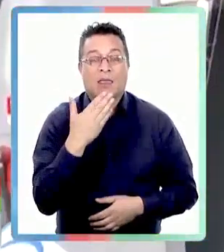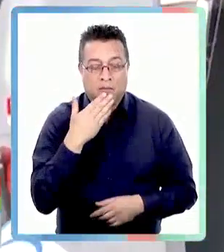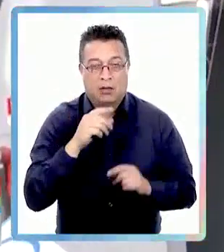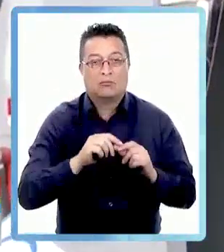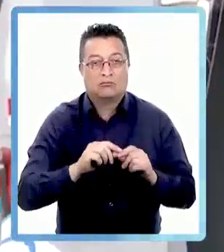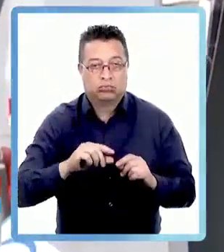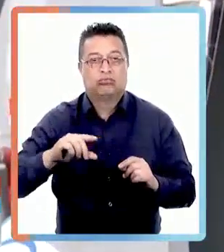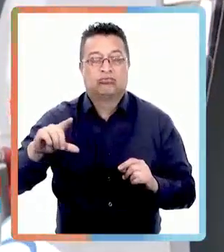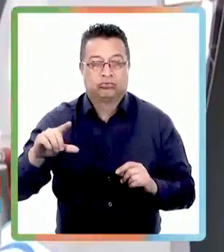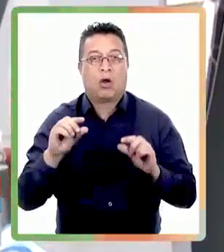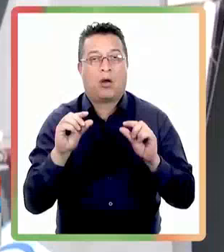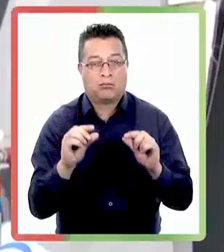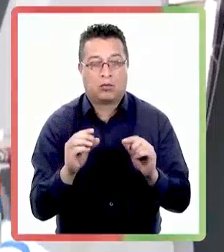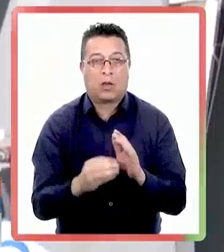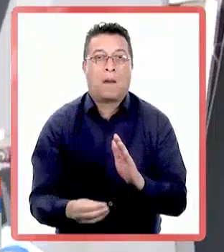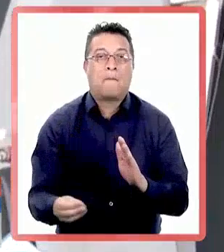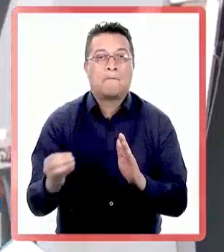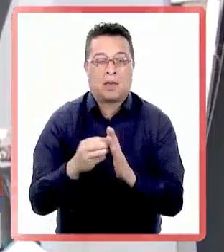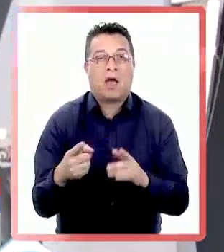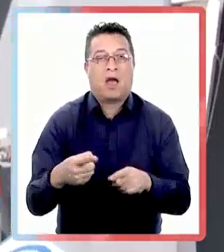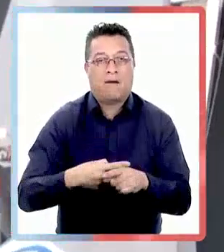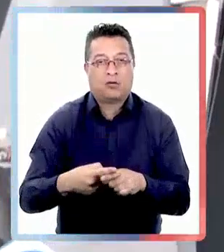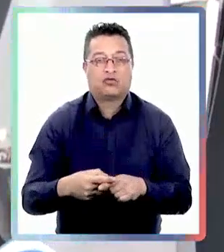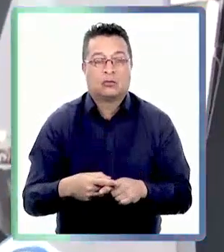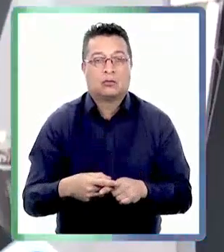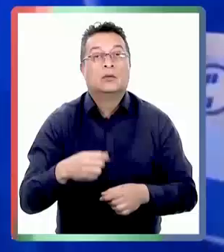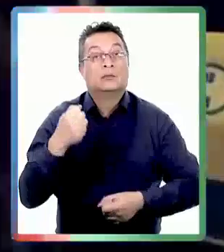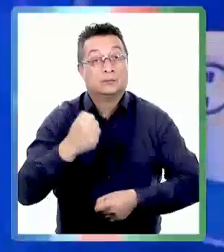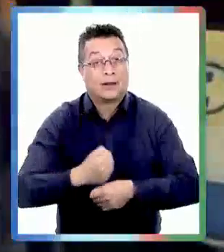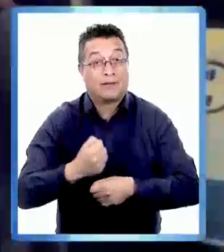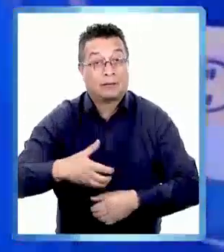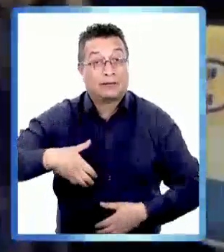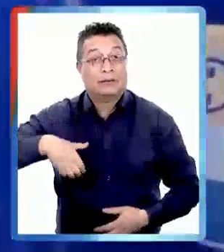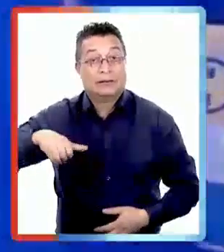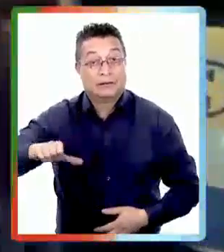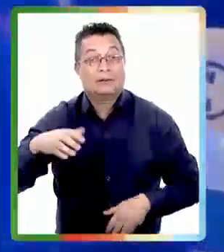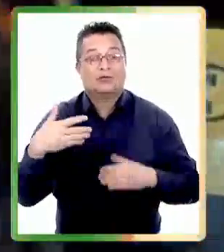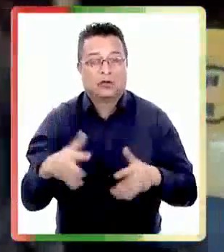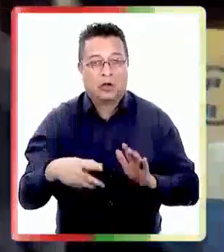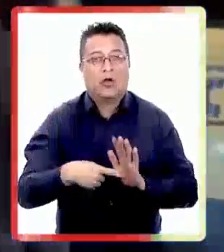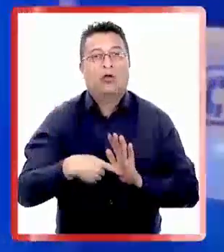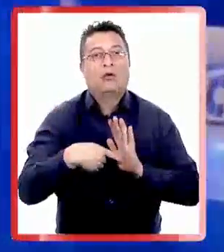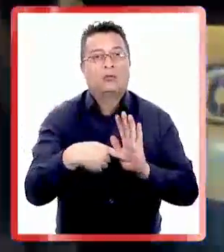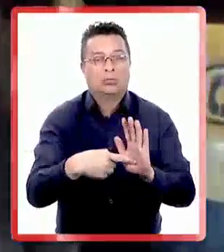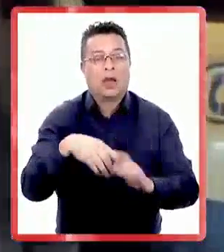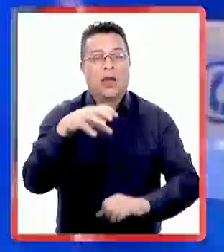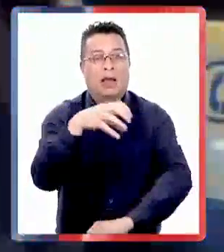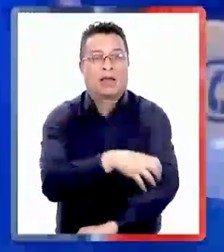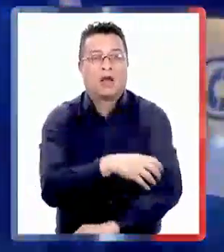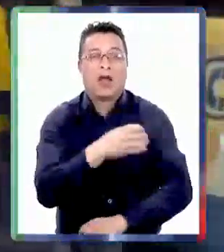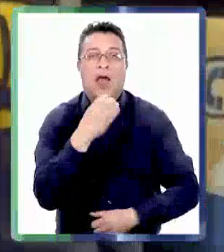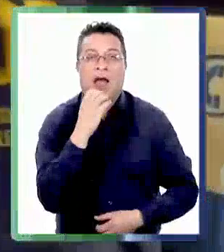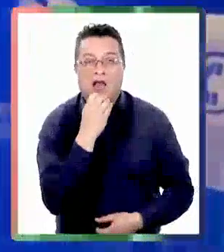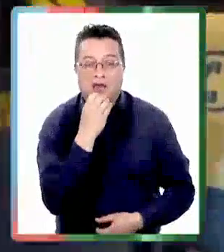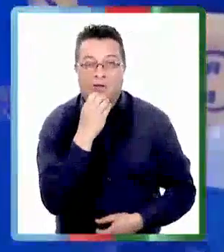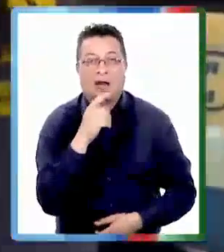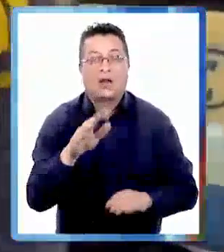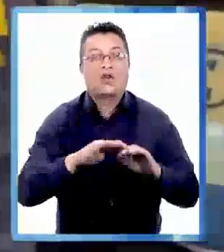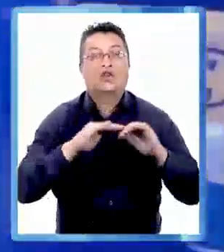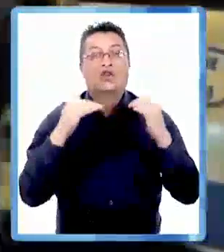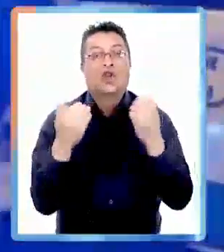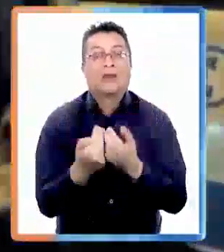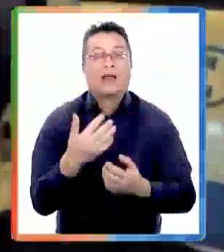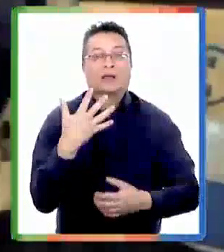igual ha subido un poco generalmente los abusos las labores de los detectives también han mostrado resultados en la región de